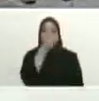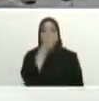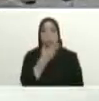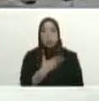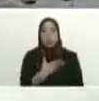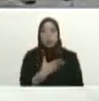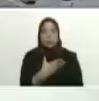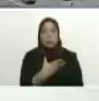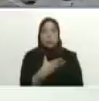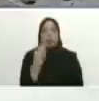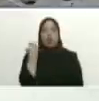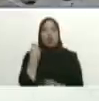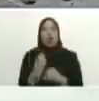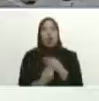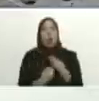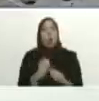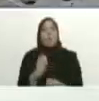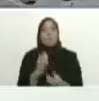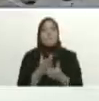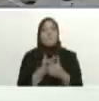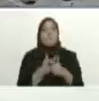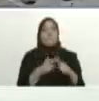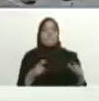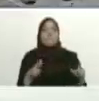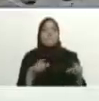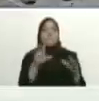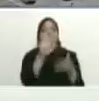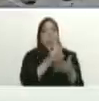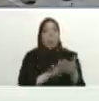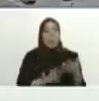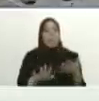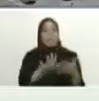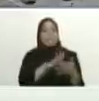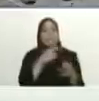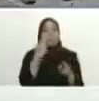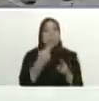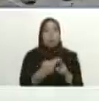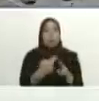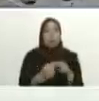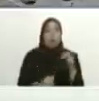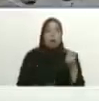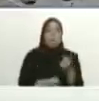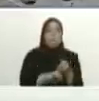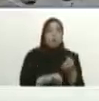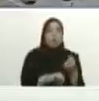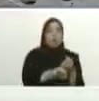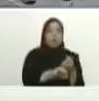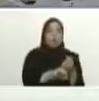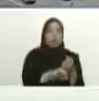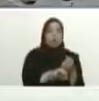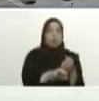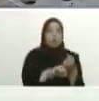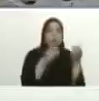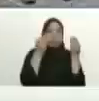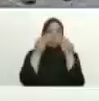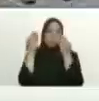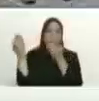como han hecho para levantar el mapa de riesgo y que más apoyo se le puede dar adelante